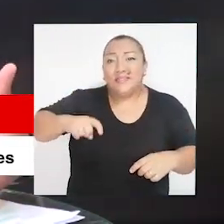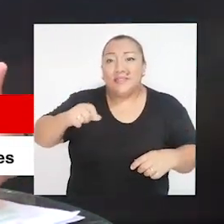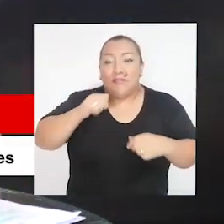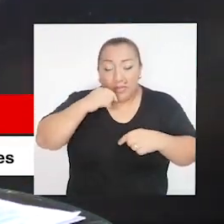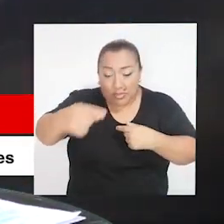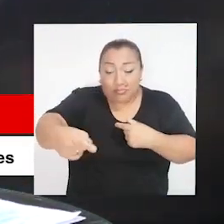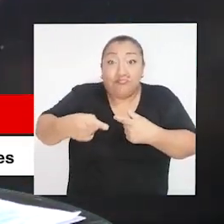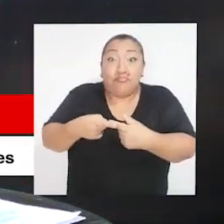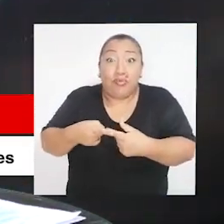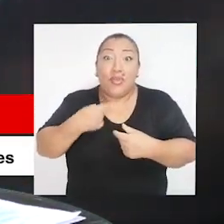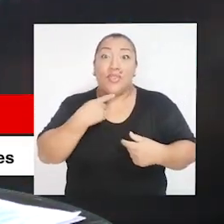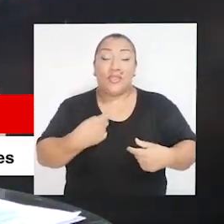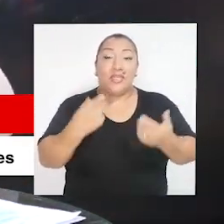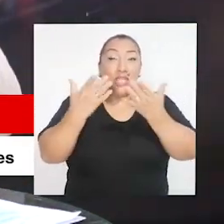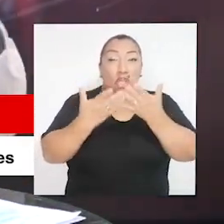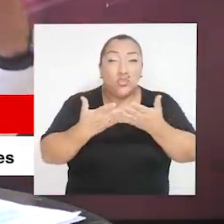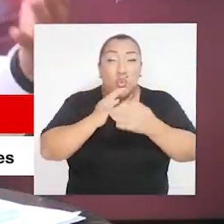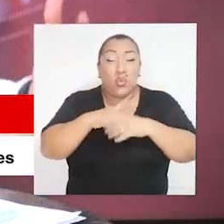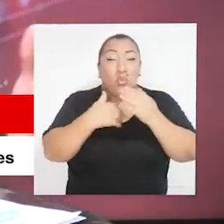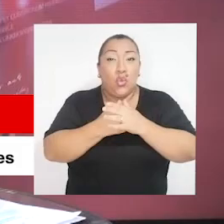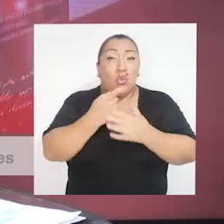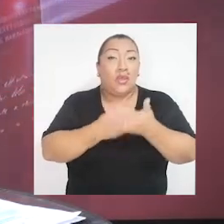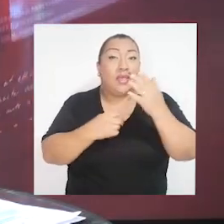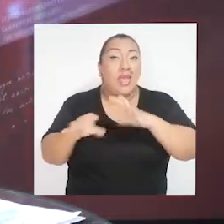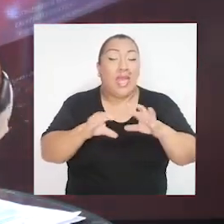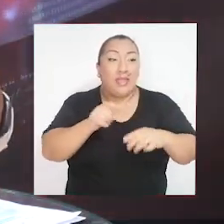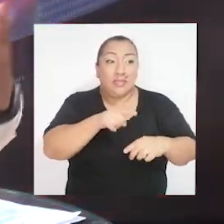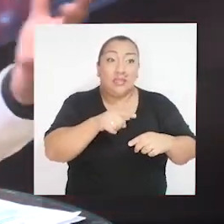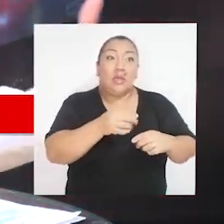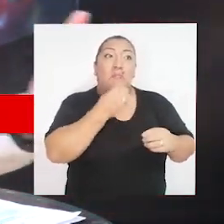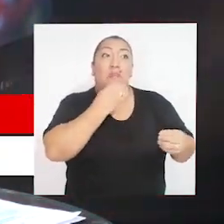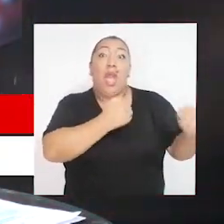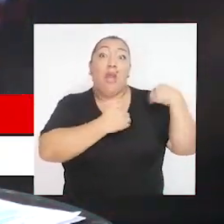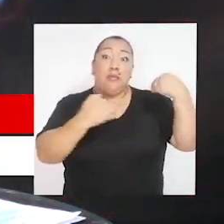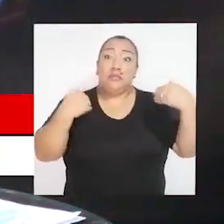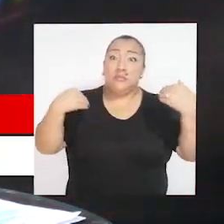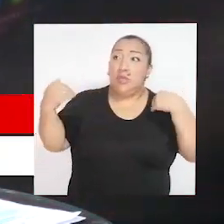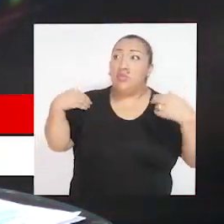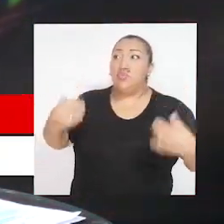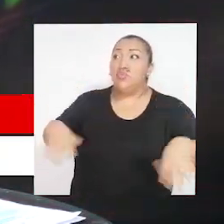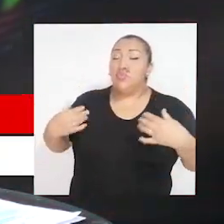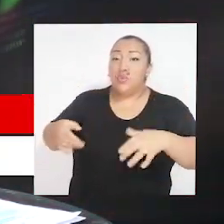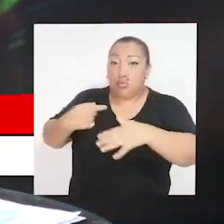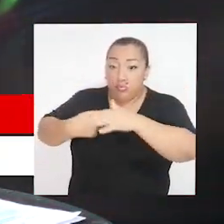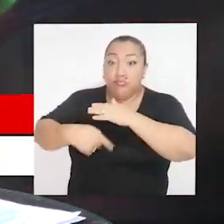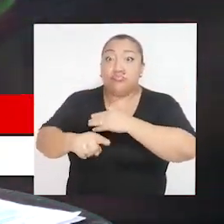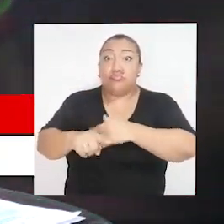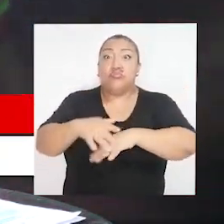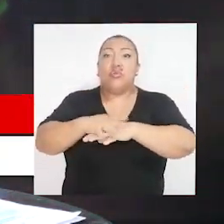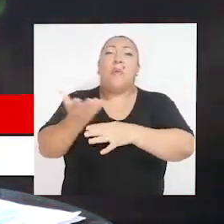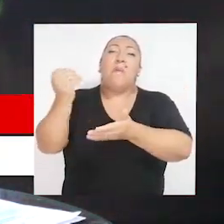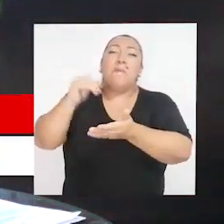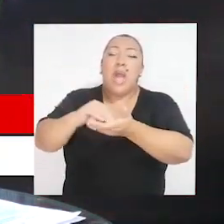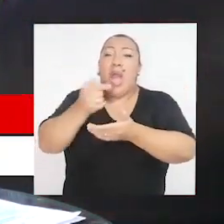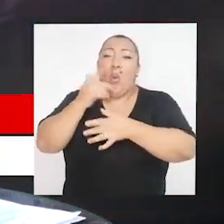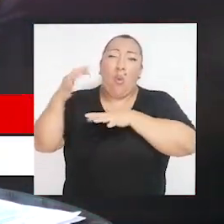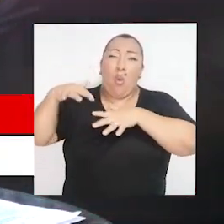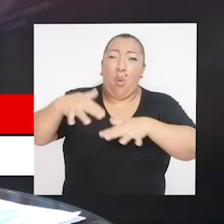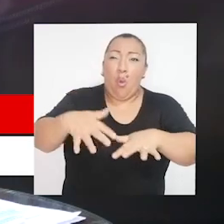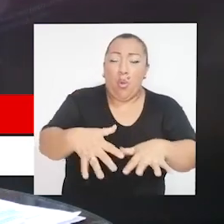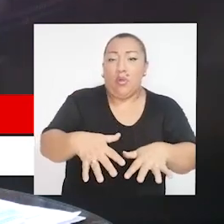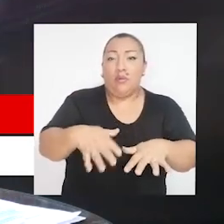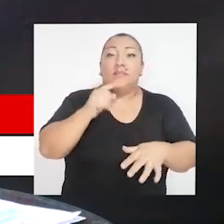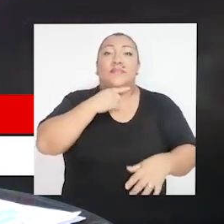necesario, porque estamos a puertas, según los estudios que se han llevado a cabo, Senami también nos ha advertido que estamos próximos a un gran niño costero,